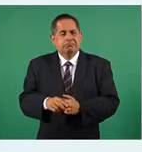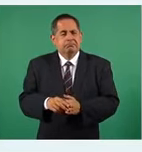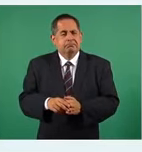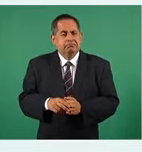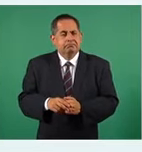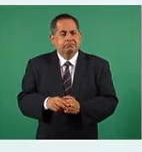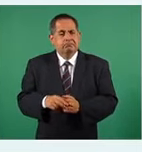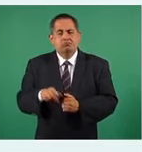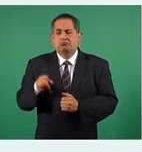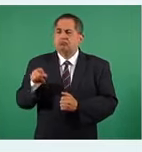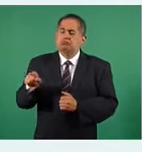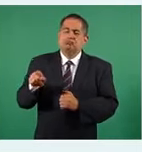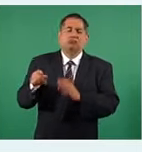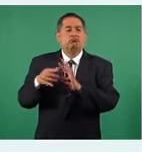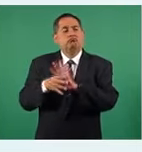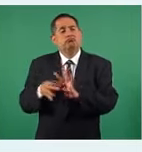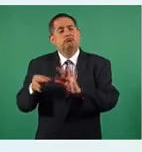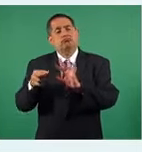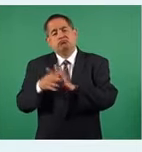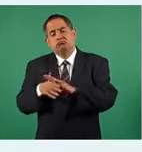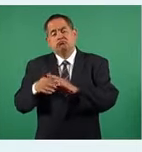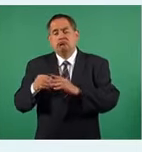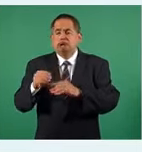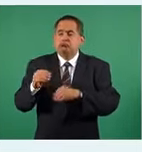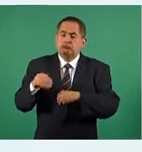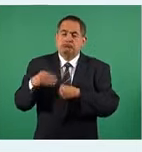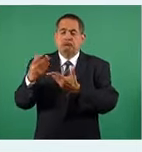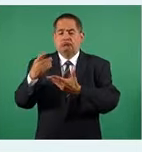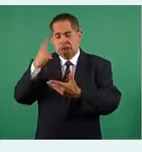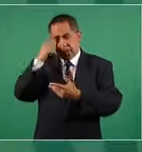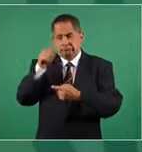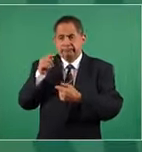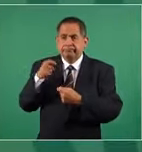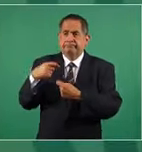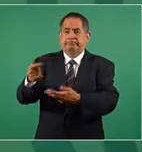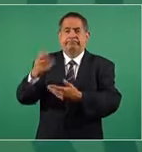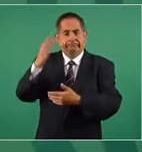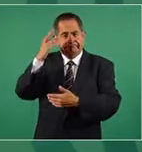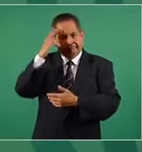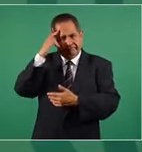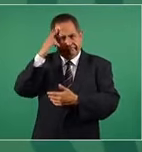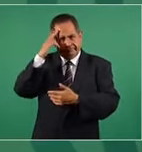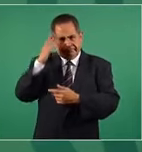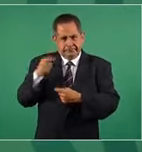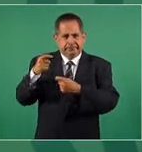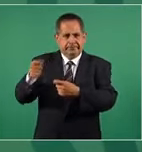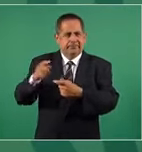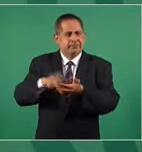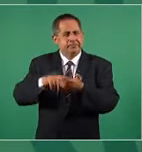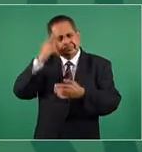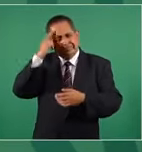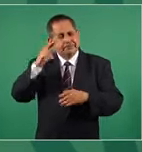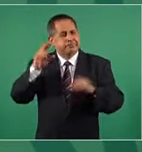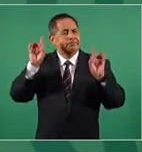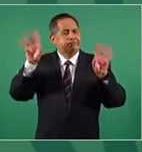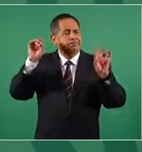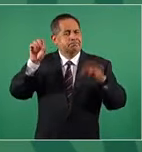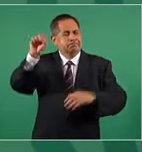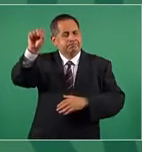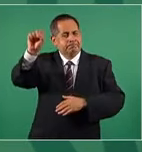declamar un poema cuando se inauguró el ángel de la independencia